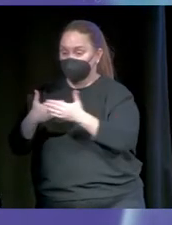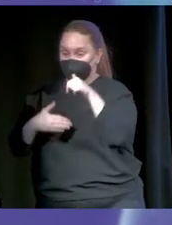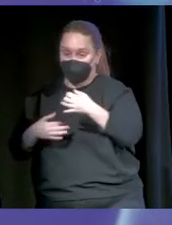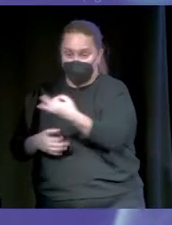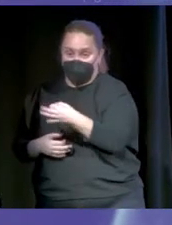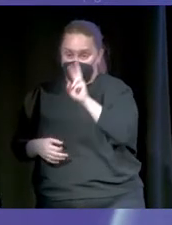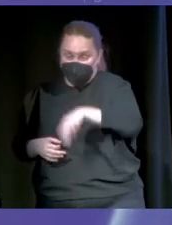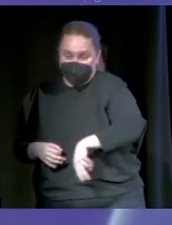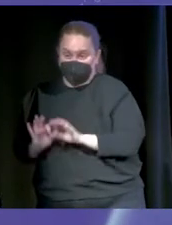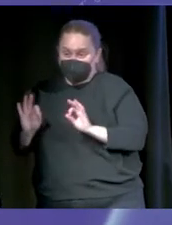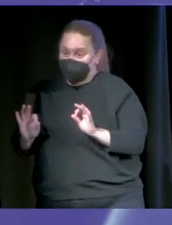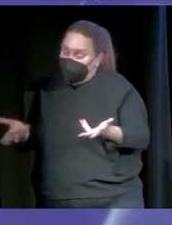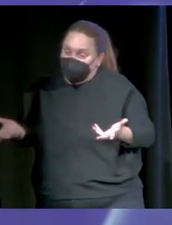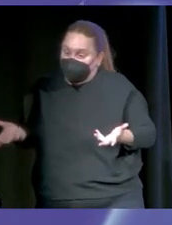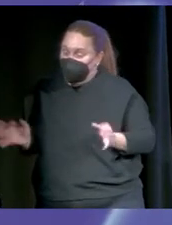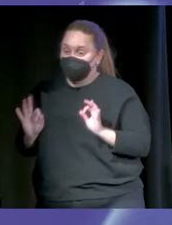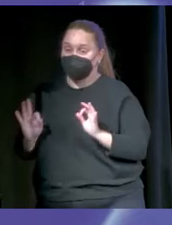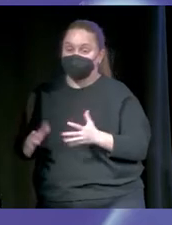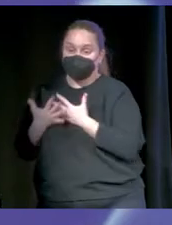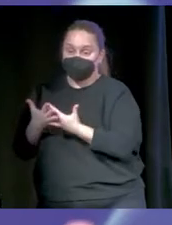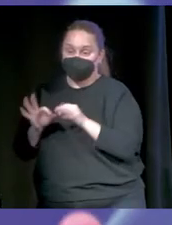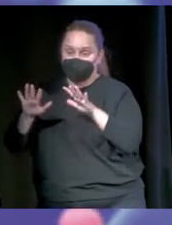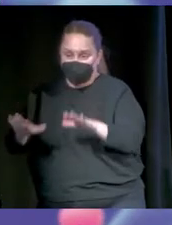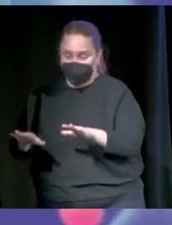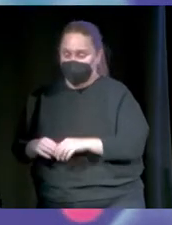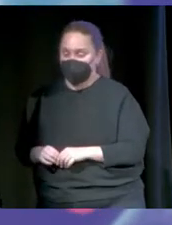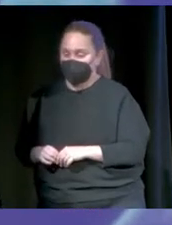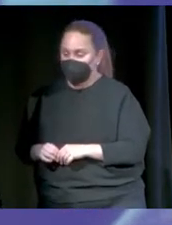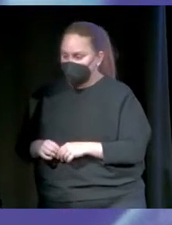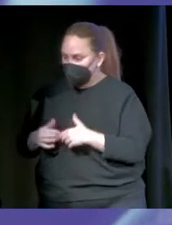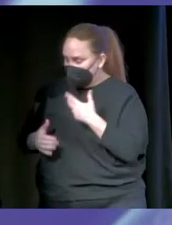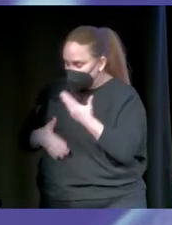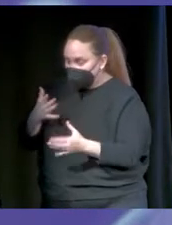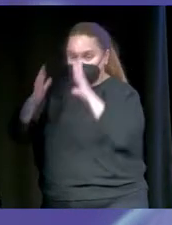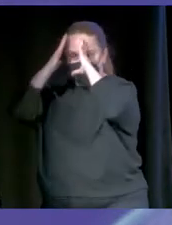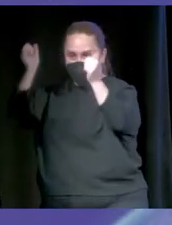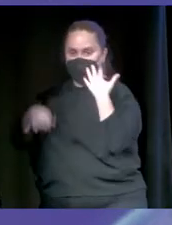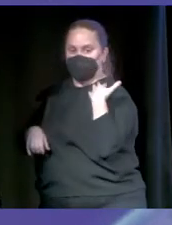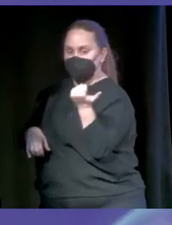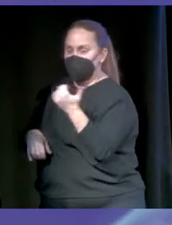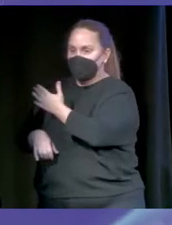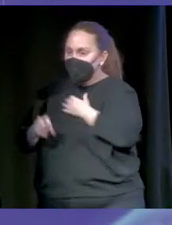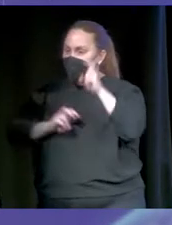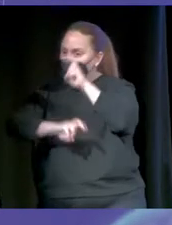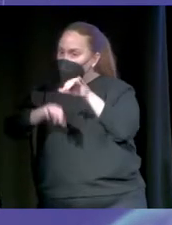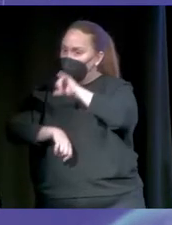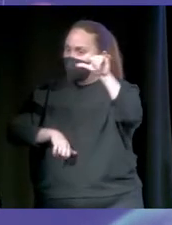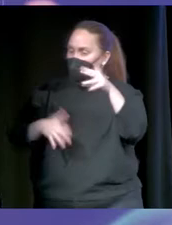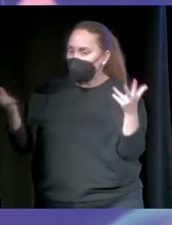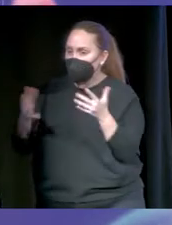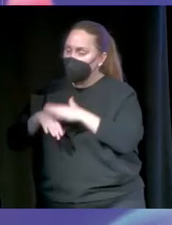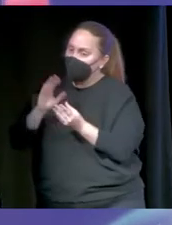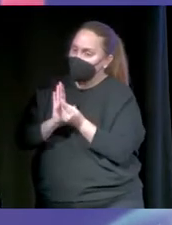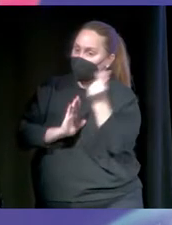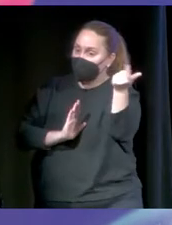jodida la cosa. Entonces, lo siento, os tenéis que quedar. Y nos llamó la embajada para decir si querían que intentáramos buscar un vuelo de emergencia para